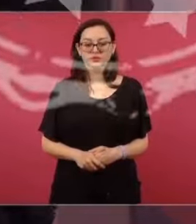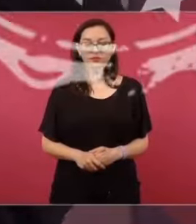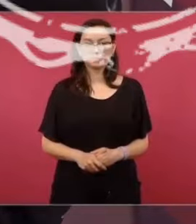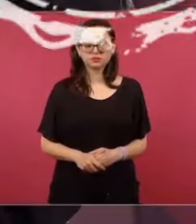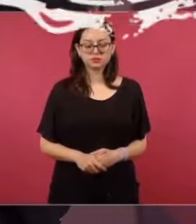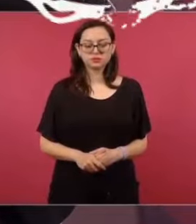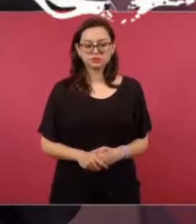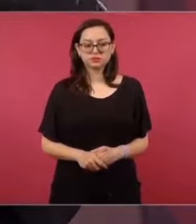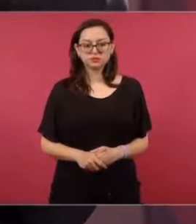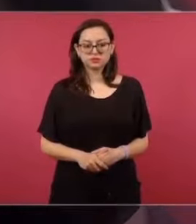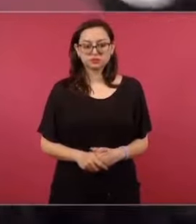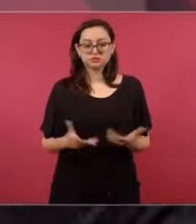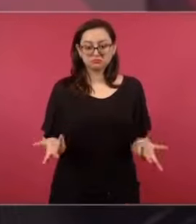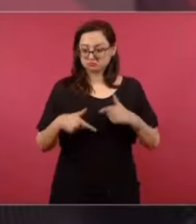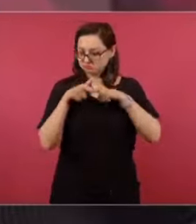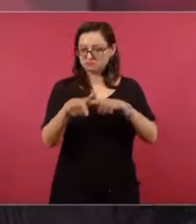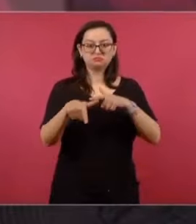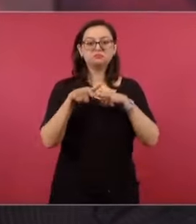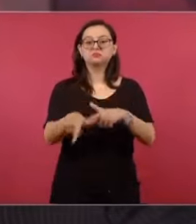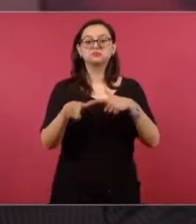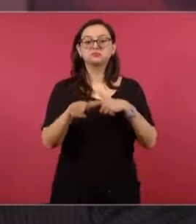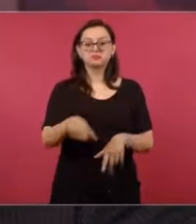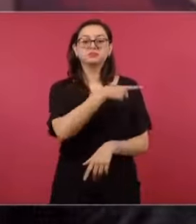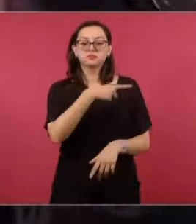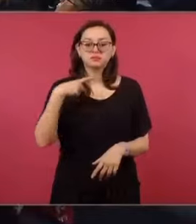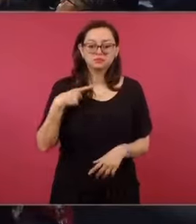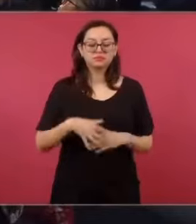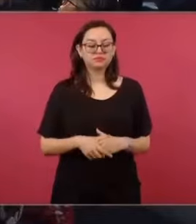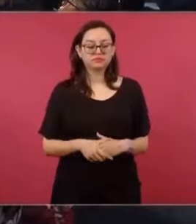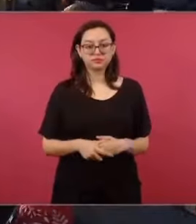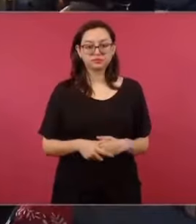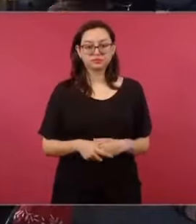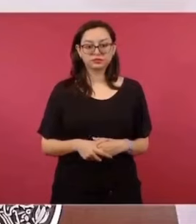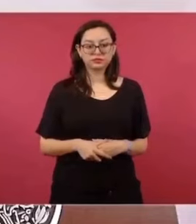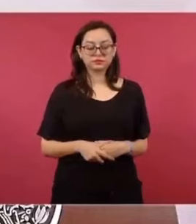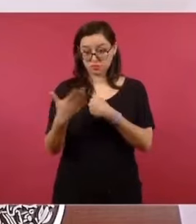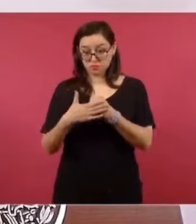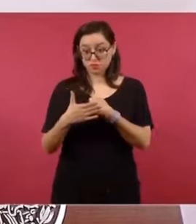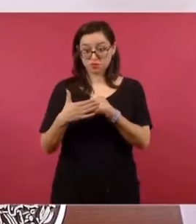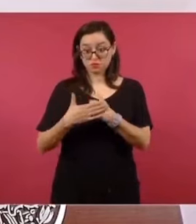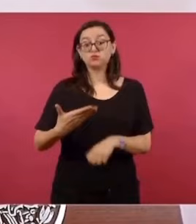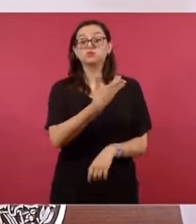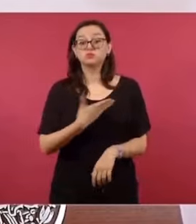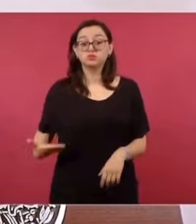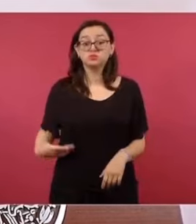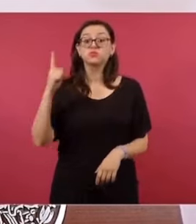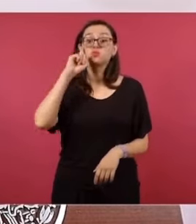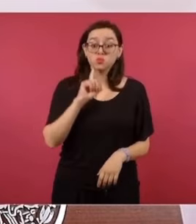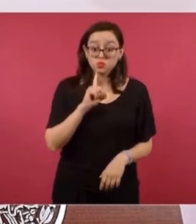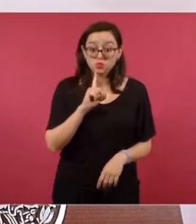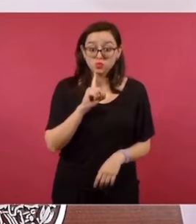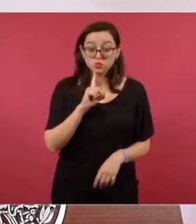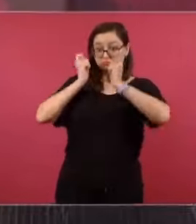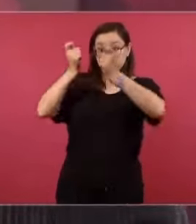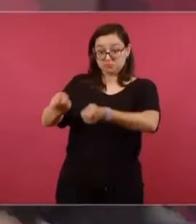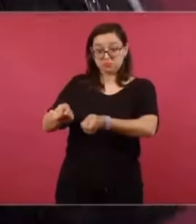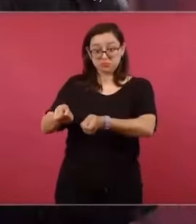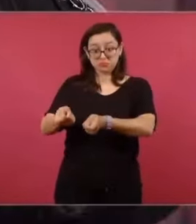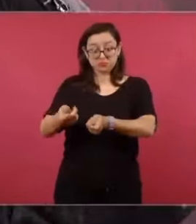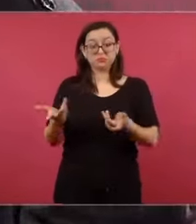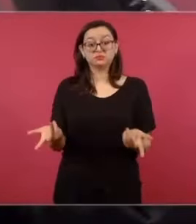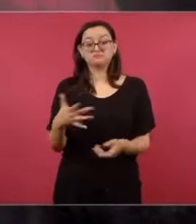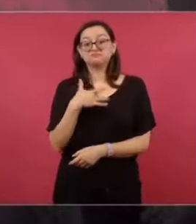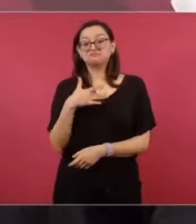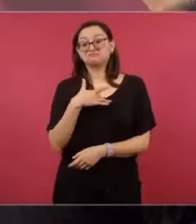Y así tenemos que seguir y ahora que va a gobernar una mujer el país, pues